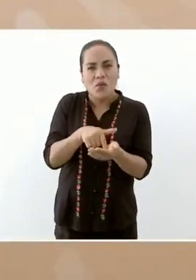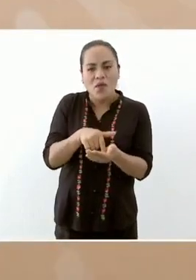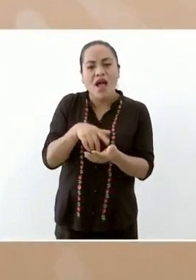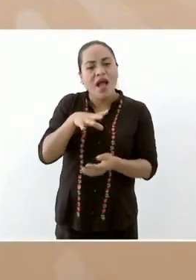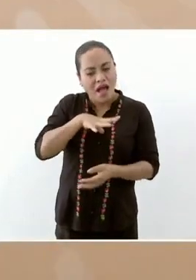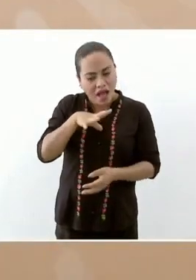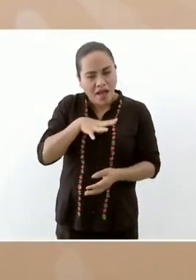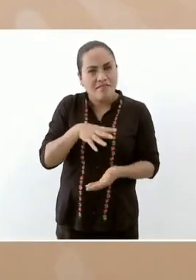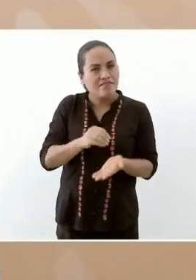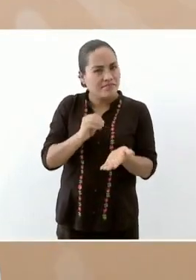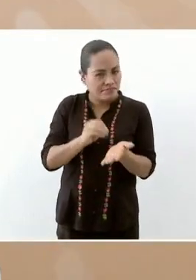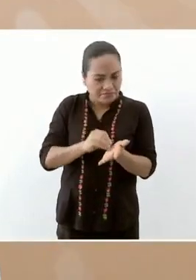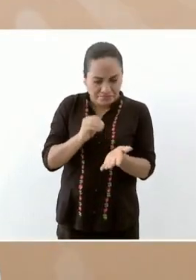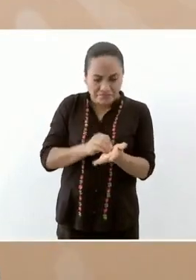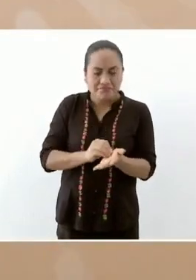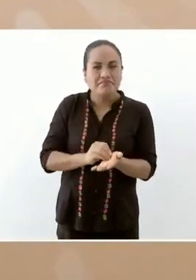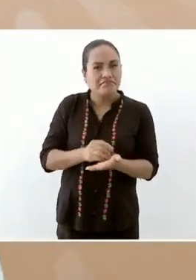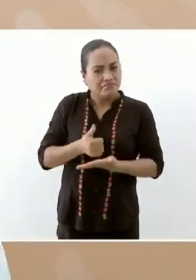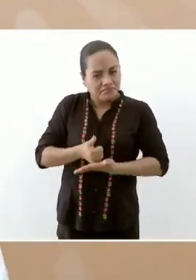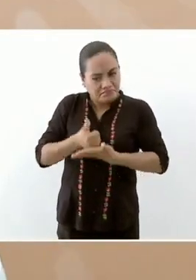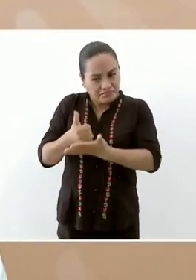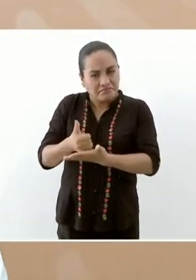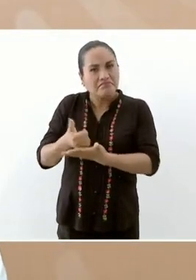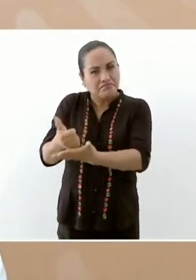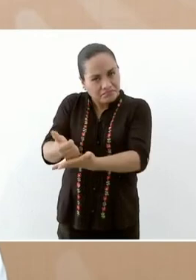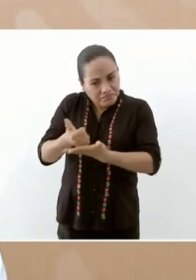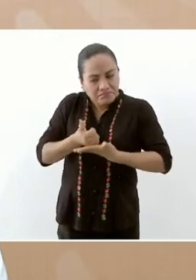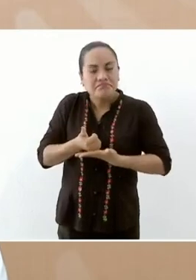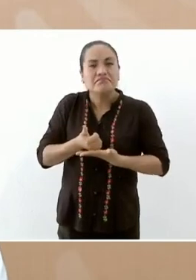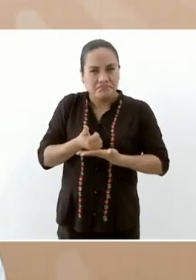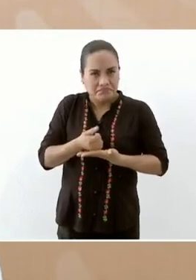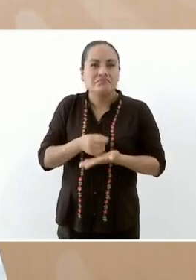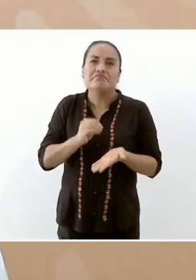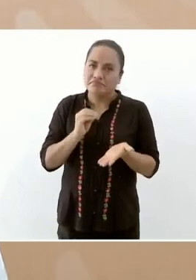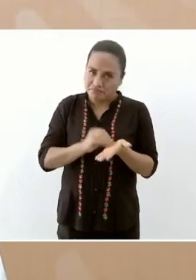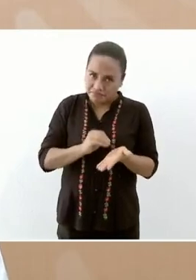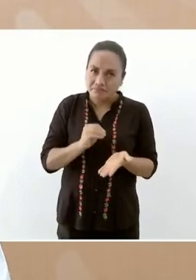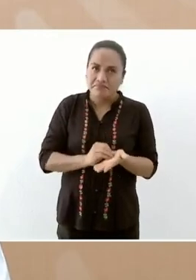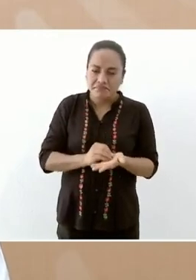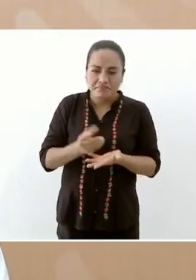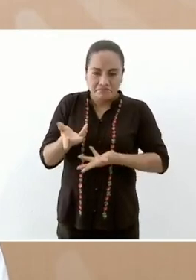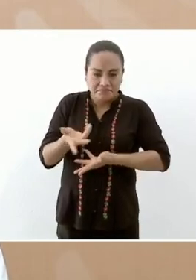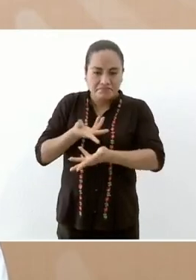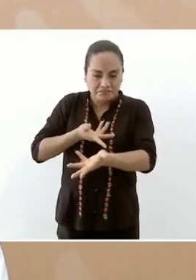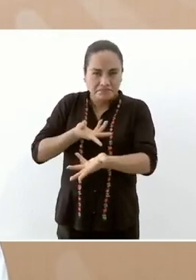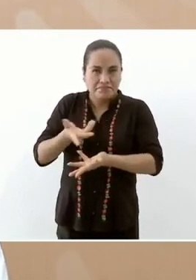eso en la vivienda ayudarse mutuamente